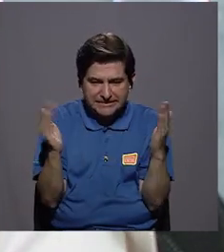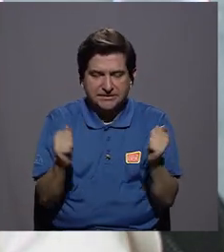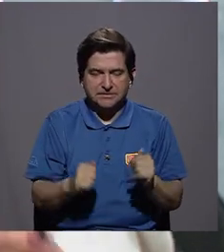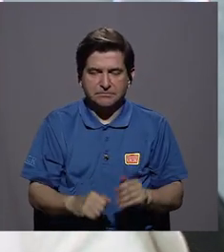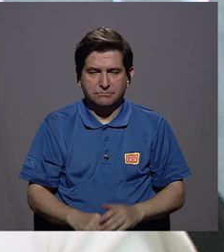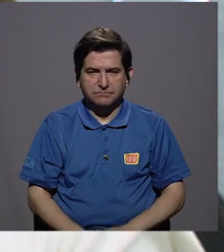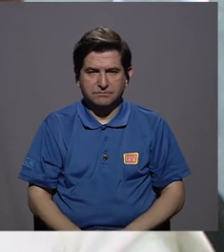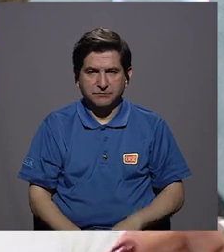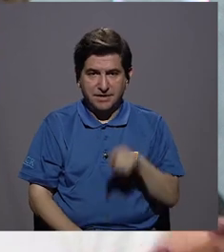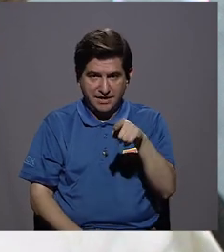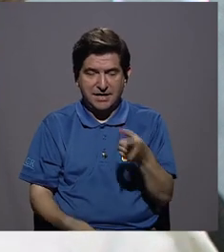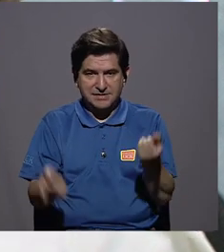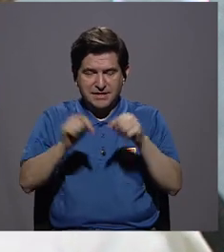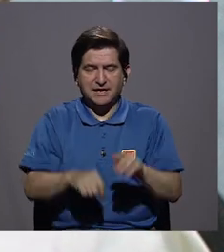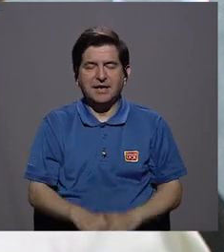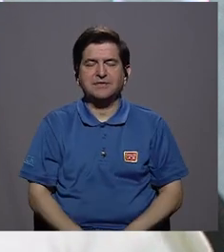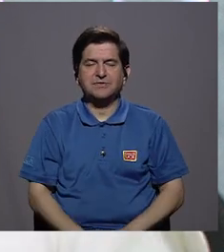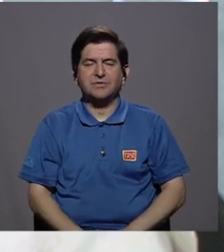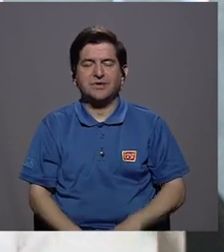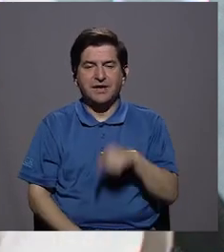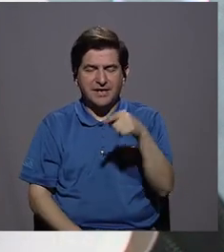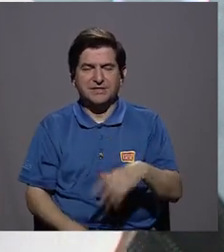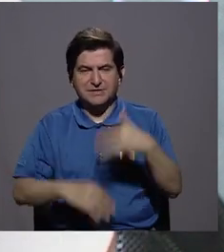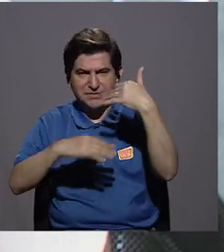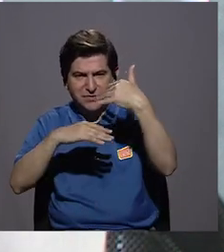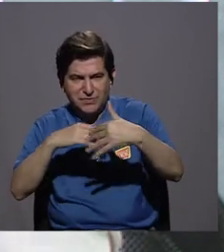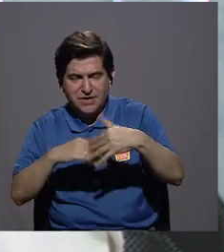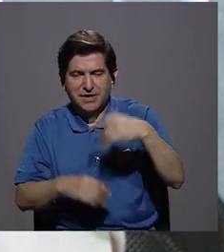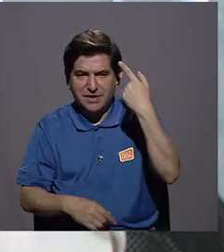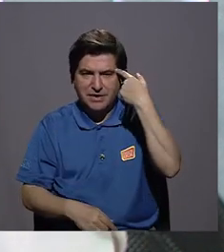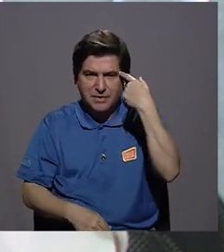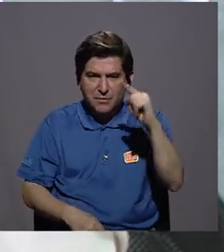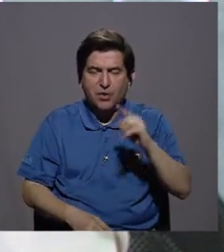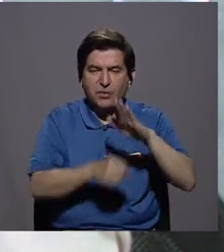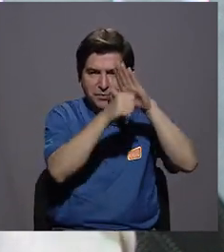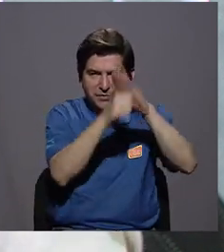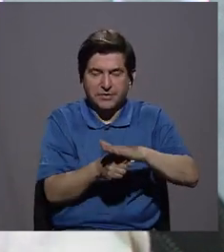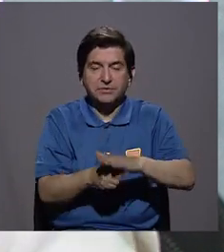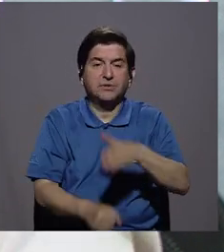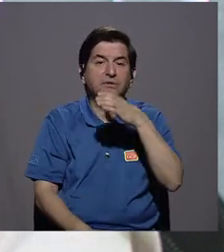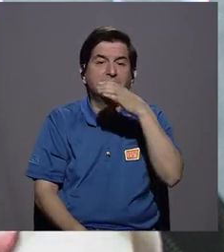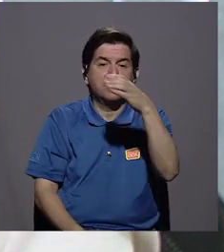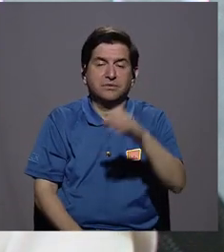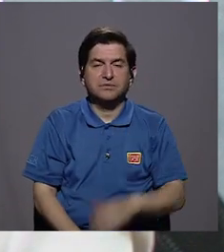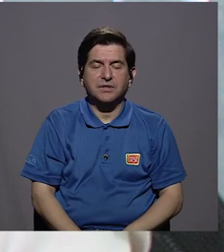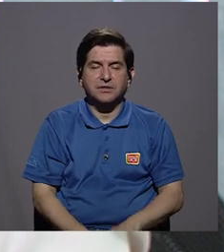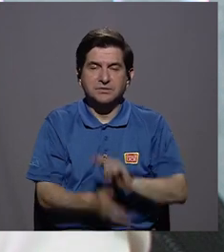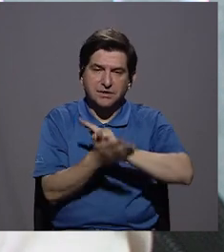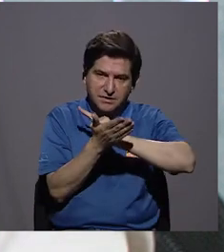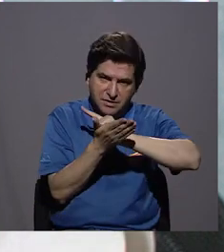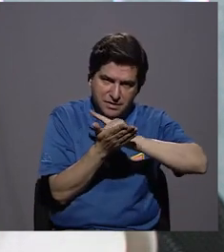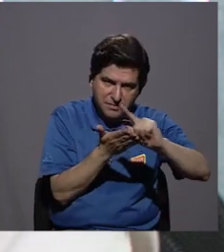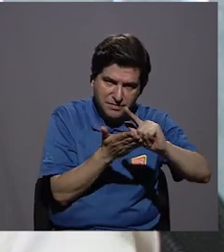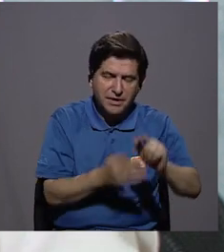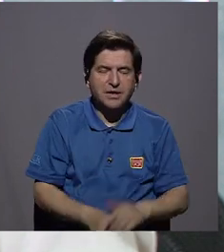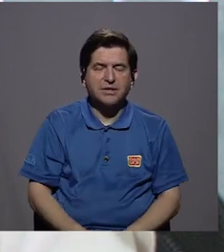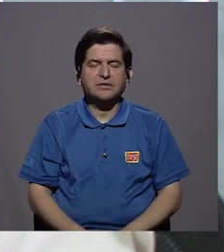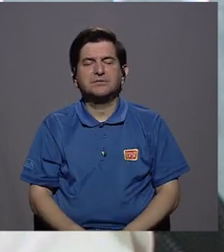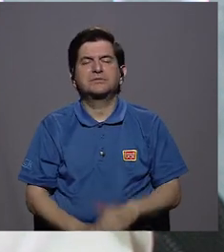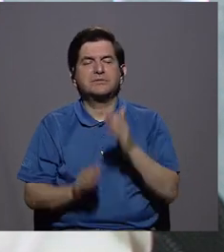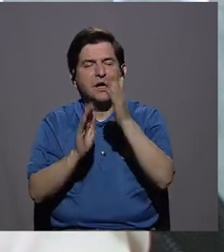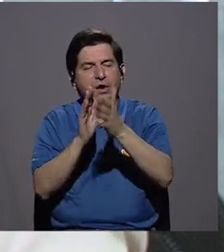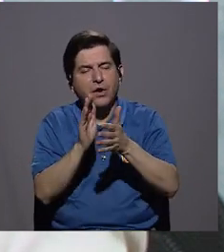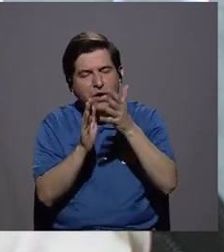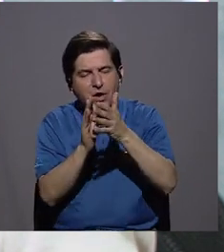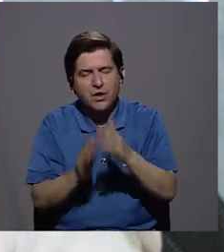Úlceras por presión. Aquí lo recomendable es, bueno, un lavado, el cuido de las